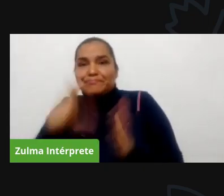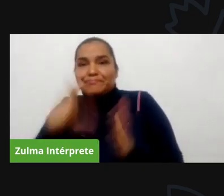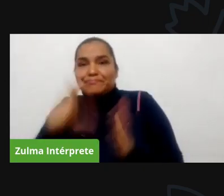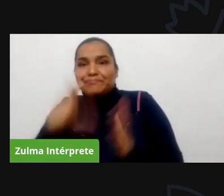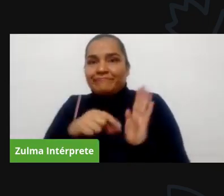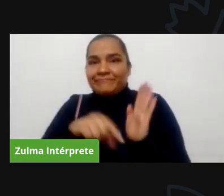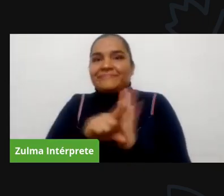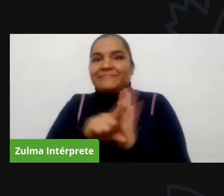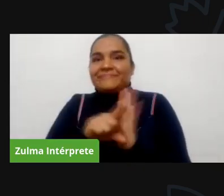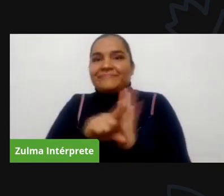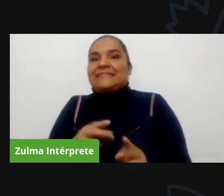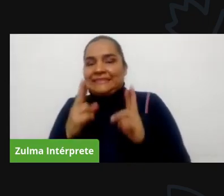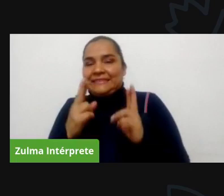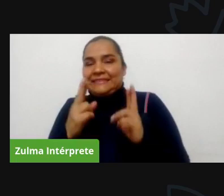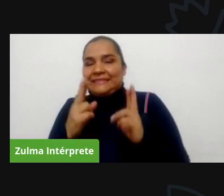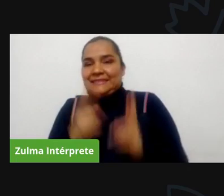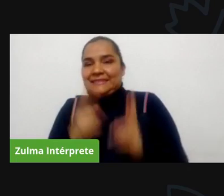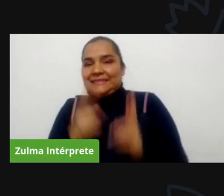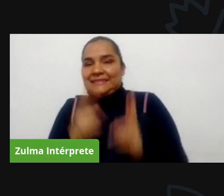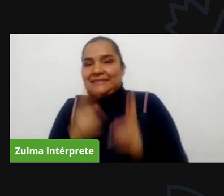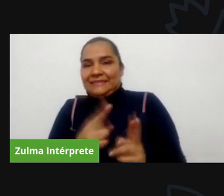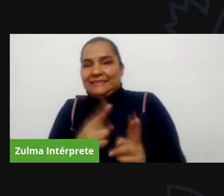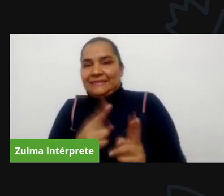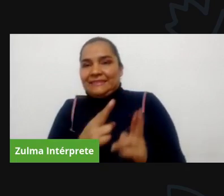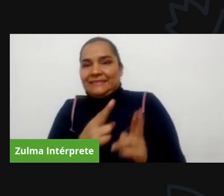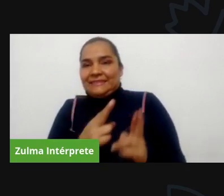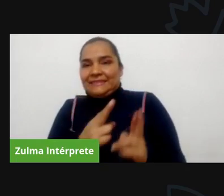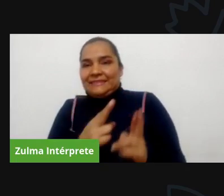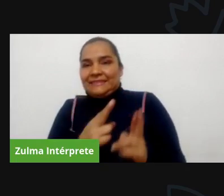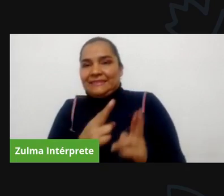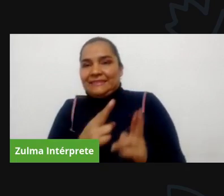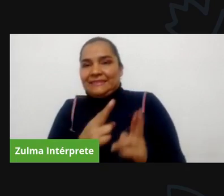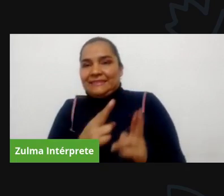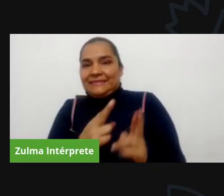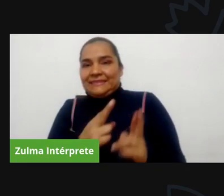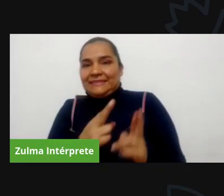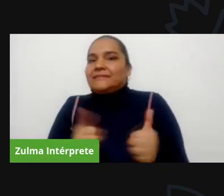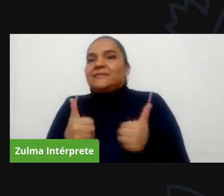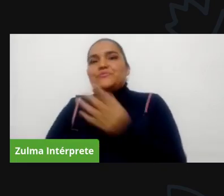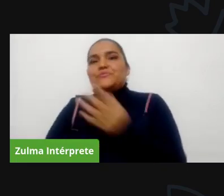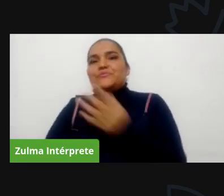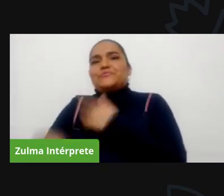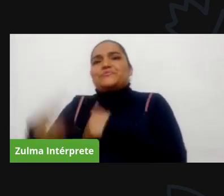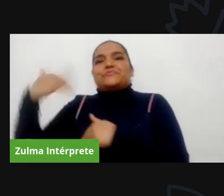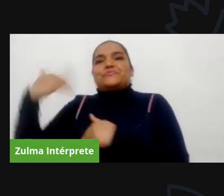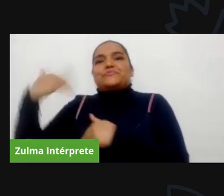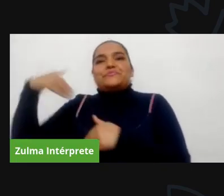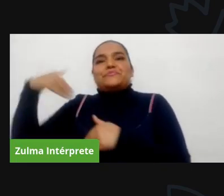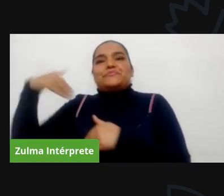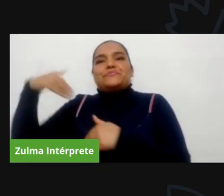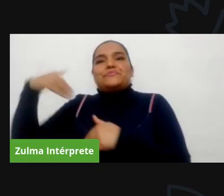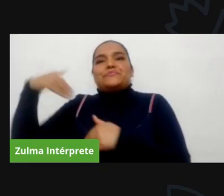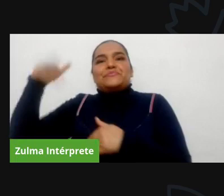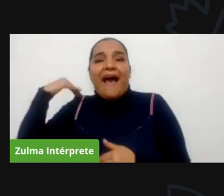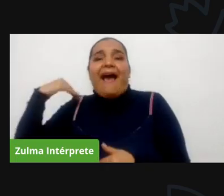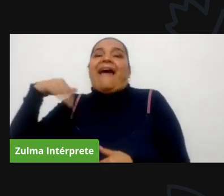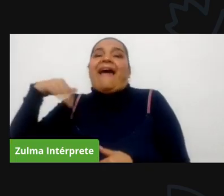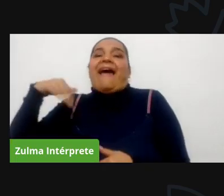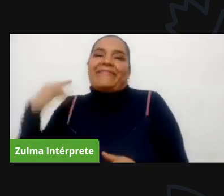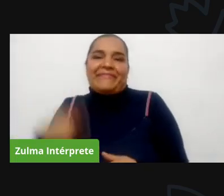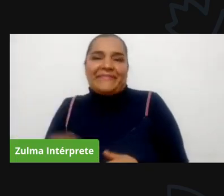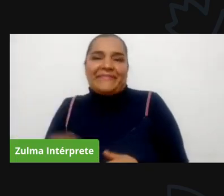comunal venían siendo desde décadas antes ya todo un ejercicio de movilización de representación ciudadana